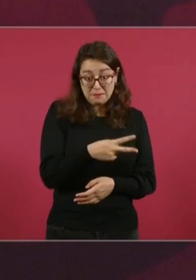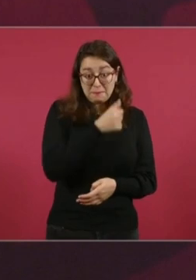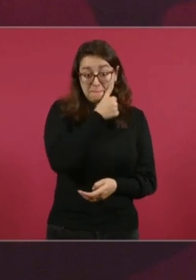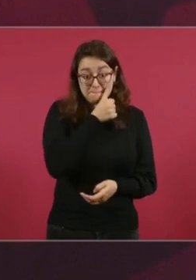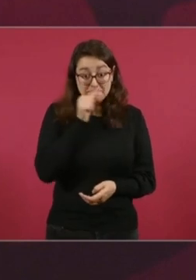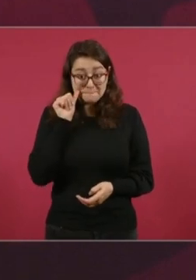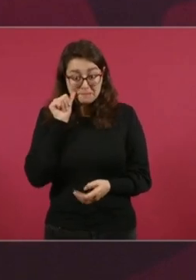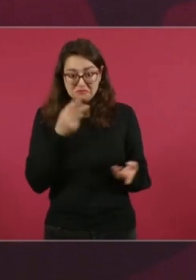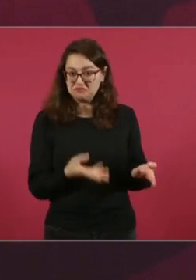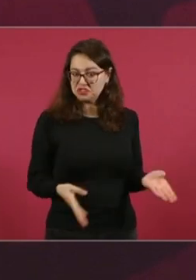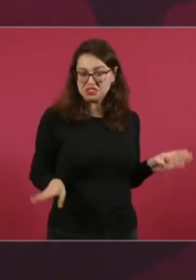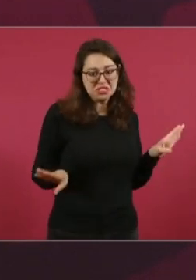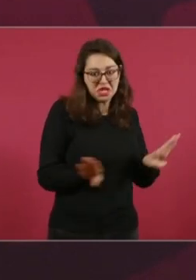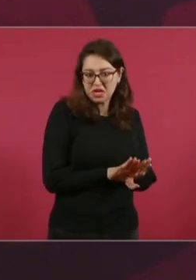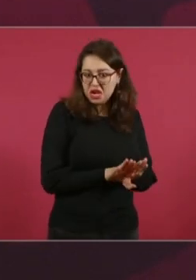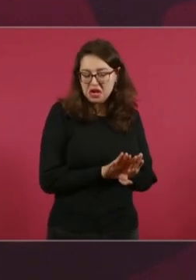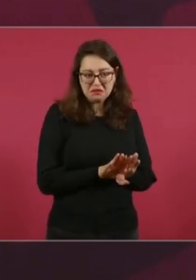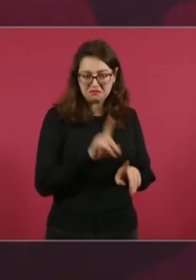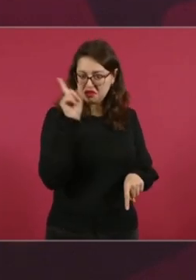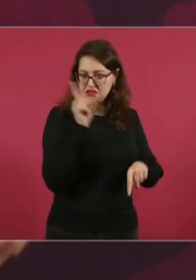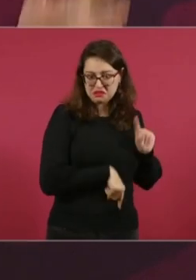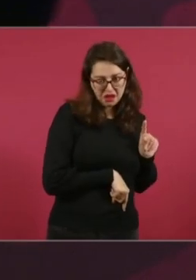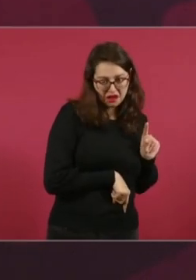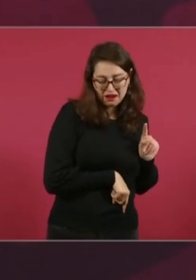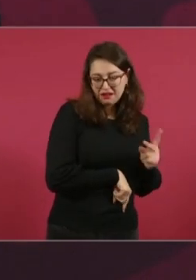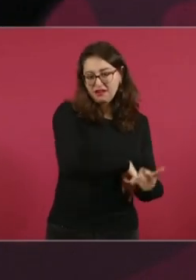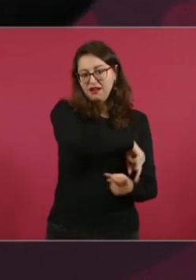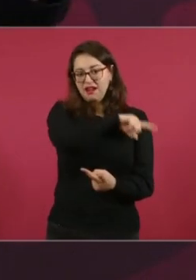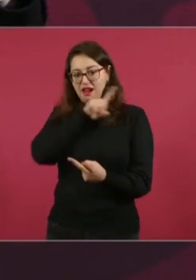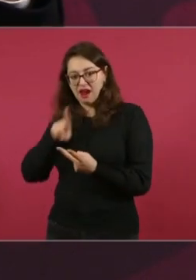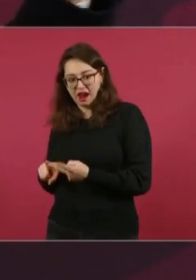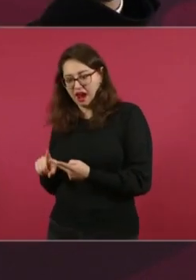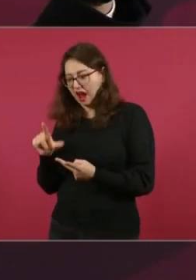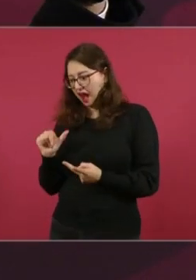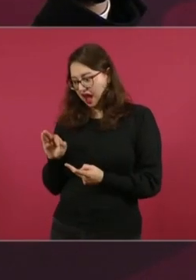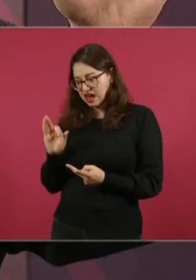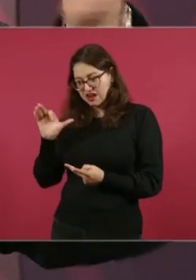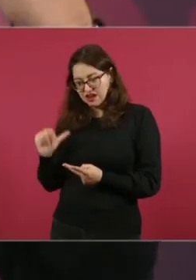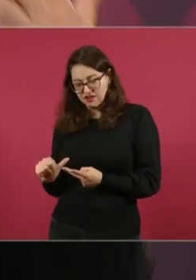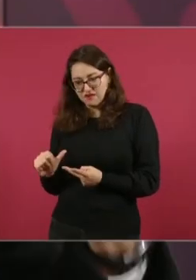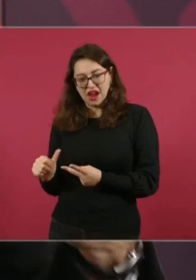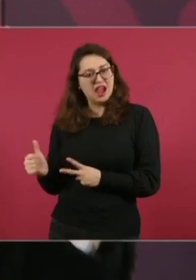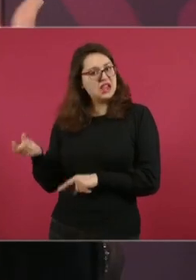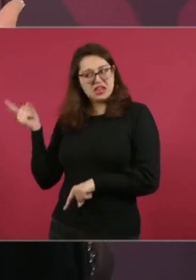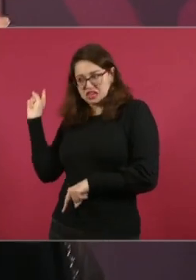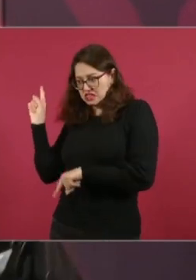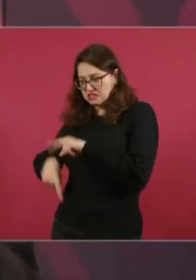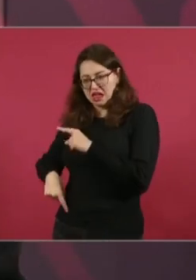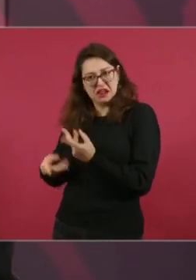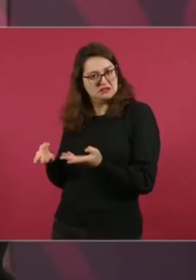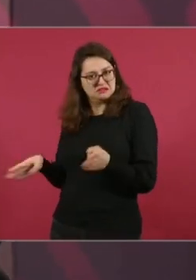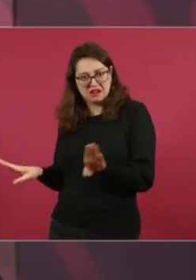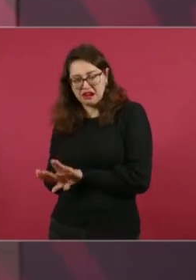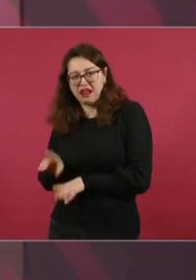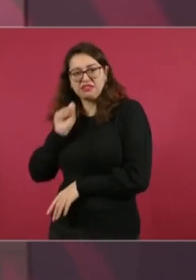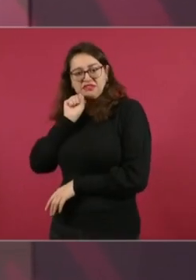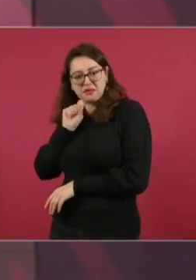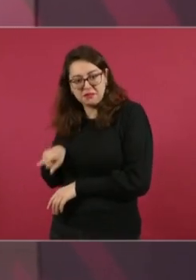María, porque los quieren cerrar y hacer el nuevo aeropuerto.